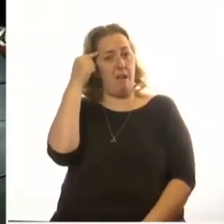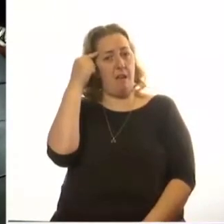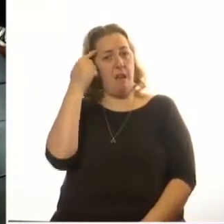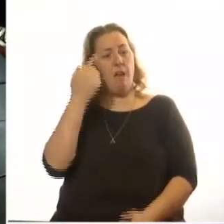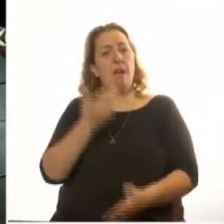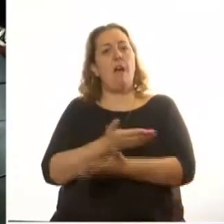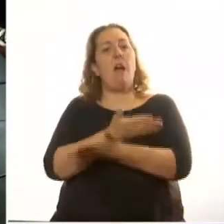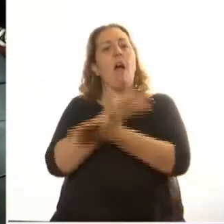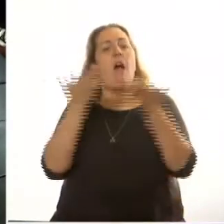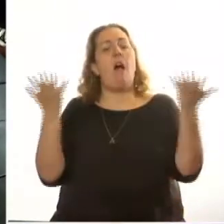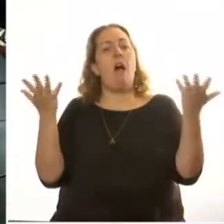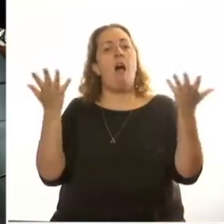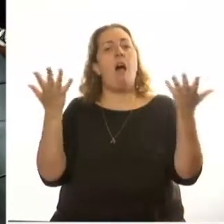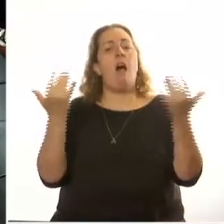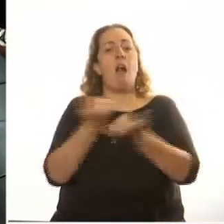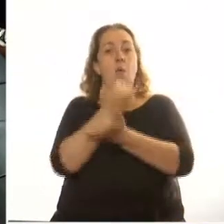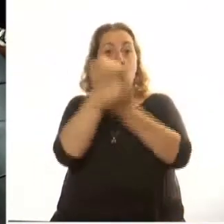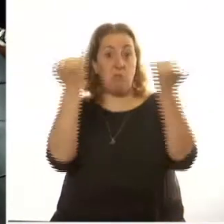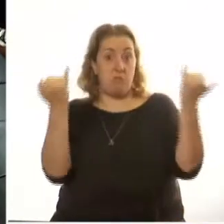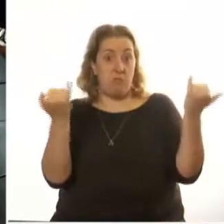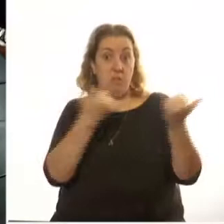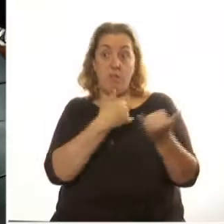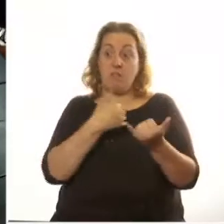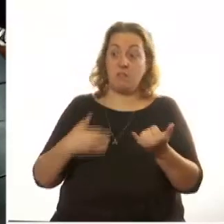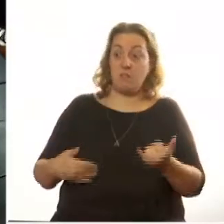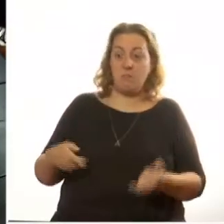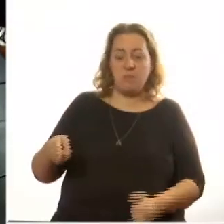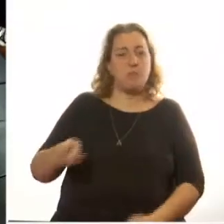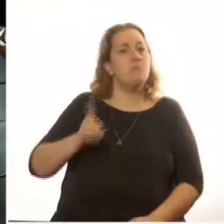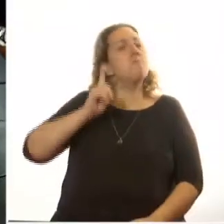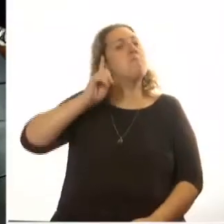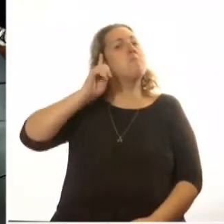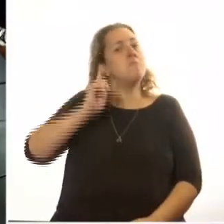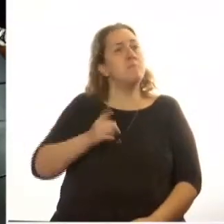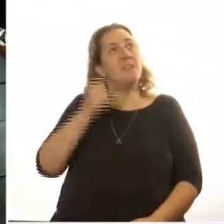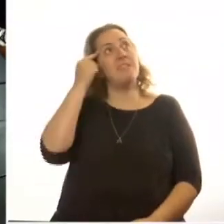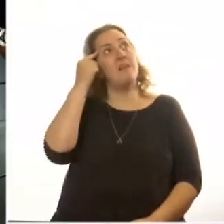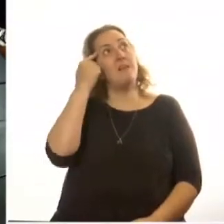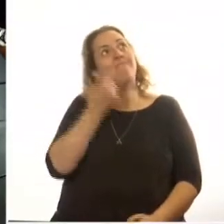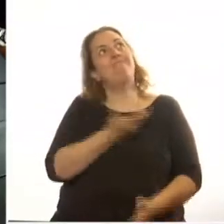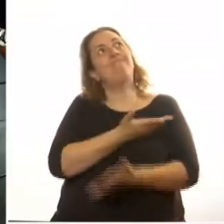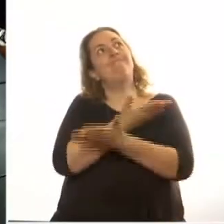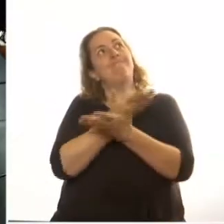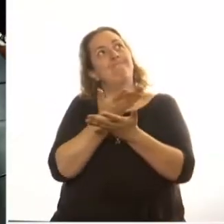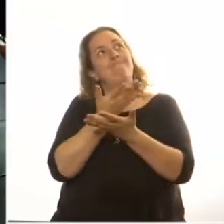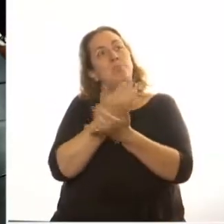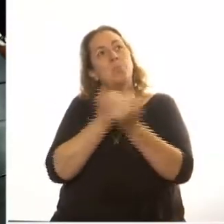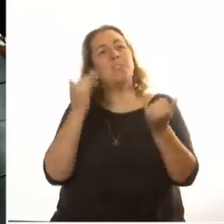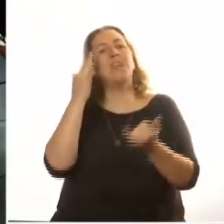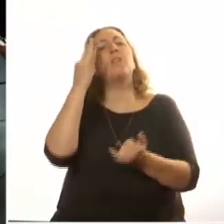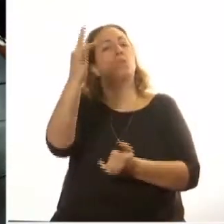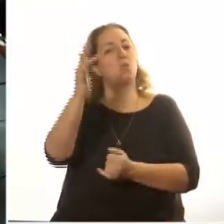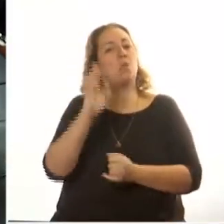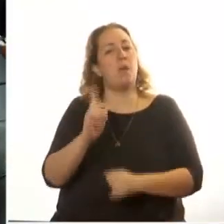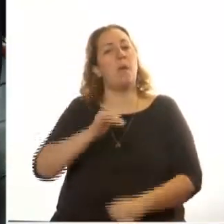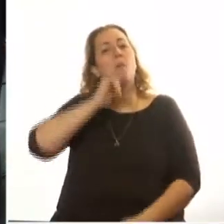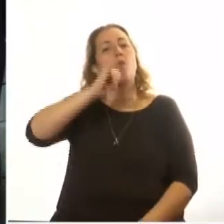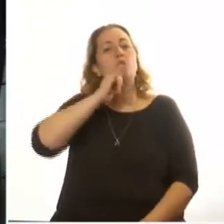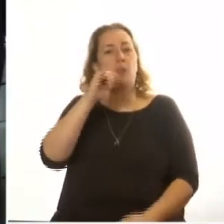habría que dar testimonio de eso. Parecía imposible